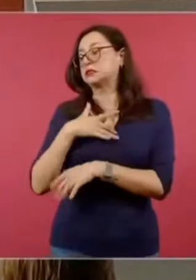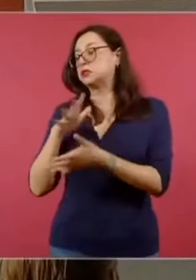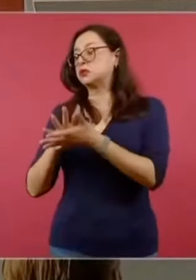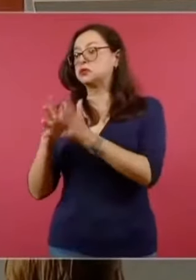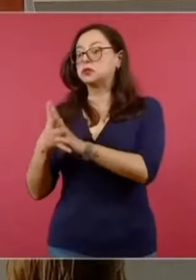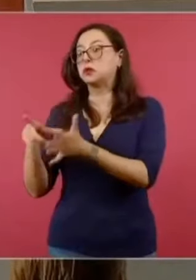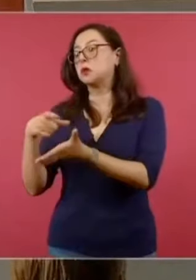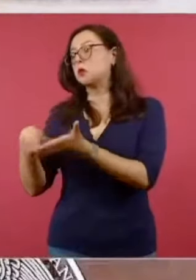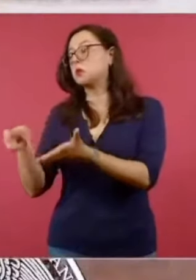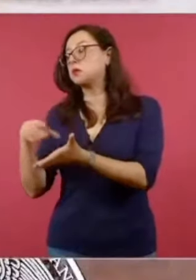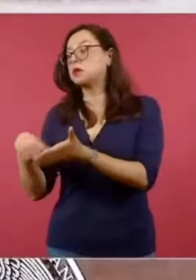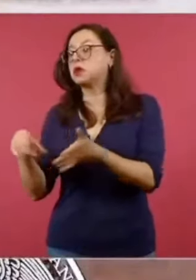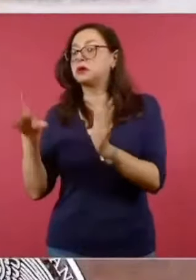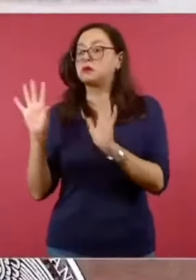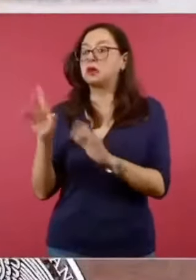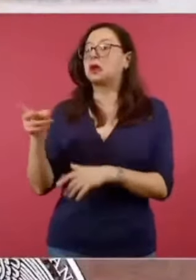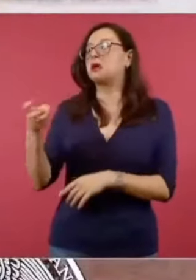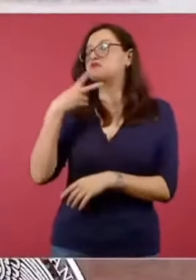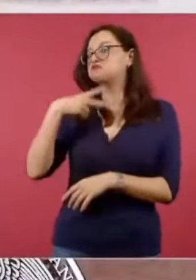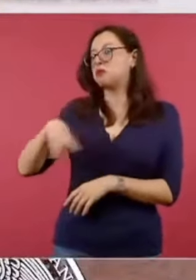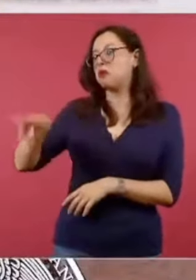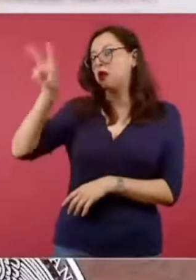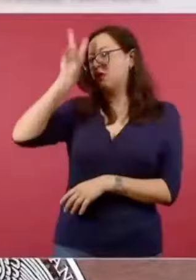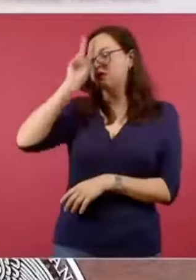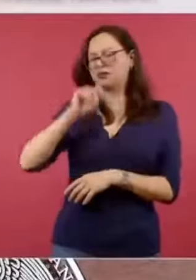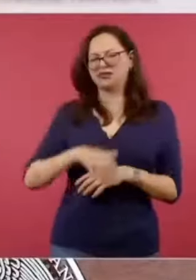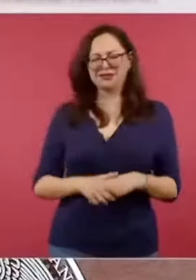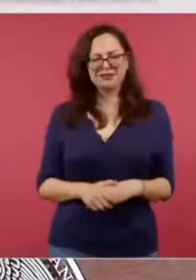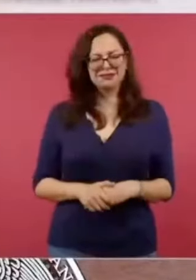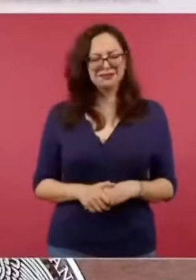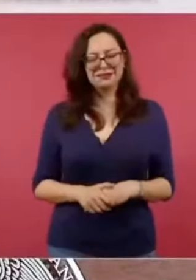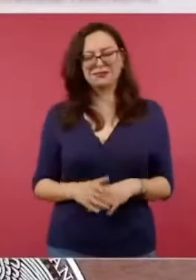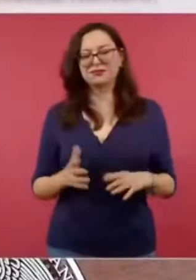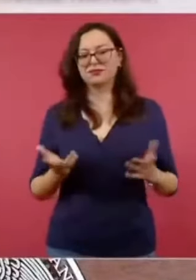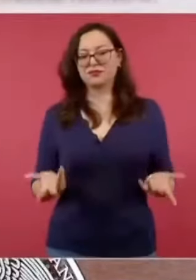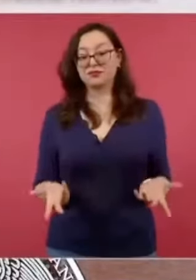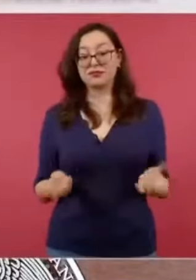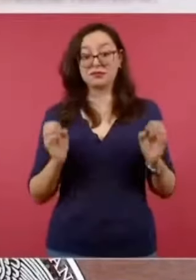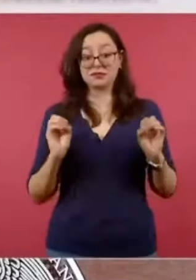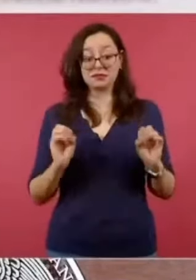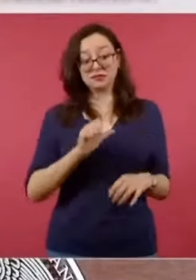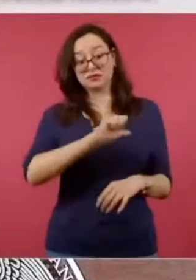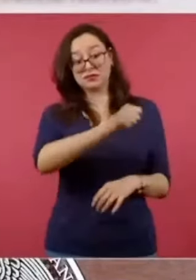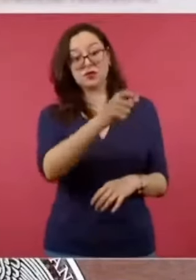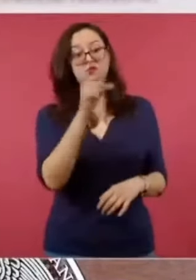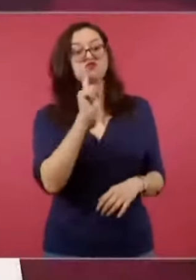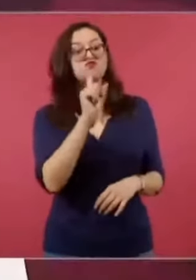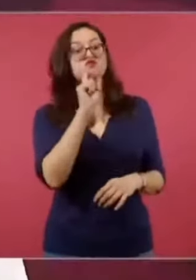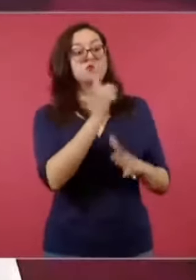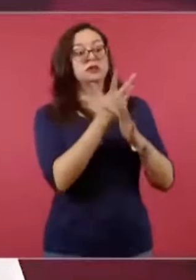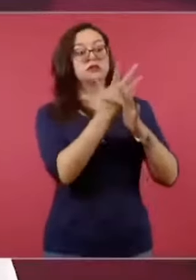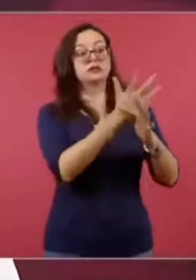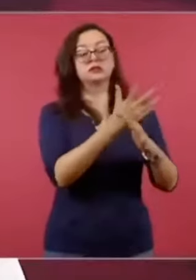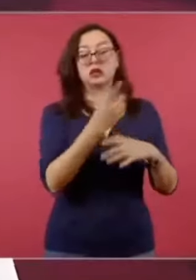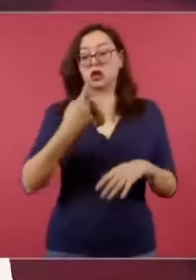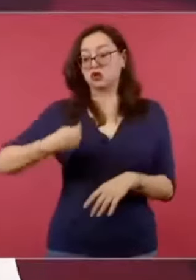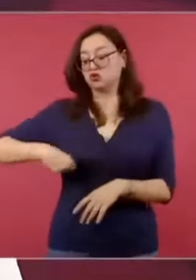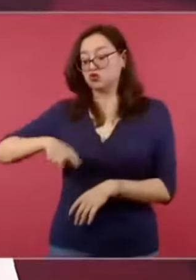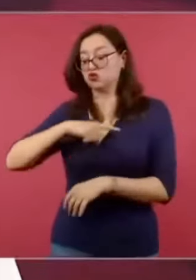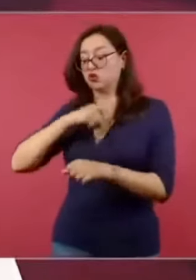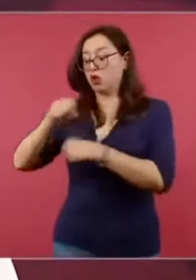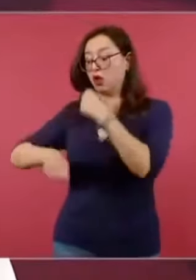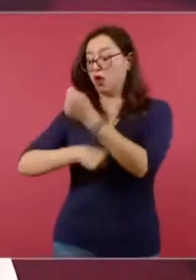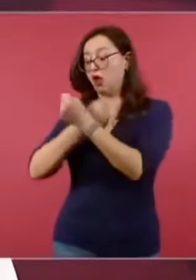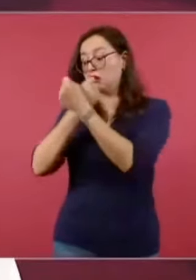ellos sí, o como la otra señora que dijo que nos quitó las cadenas. Ellos no se asumen como el